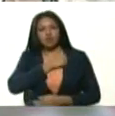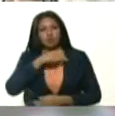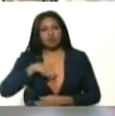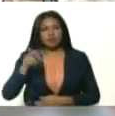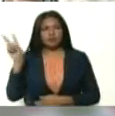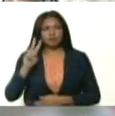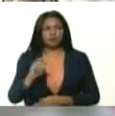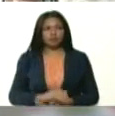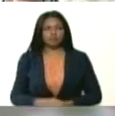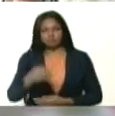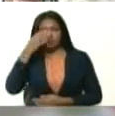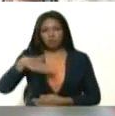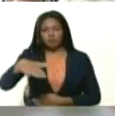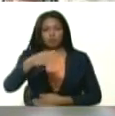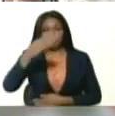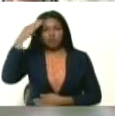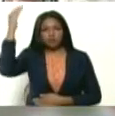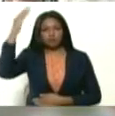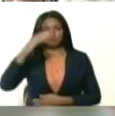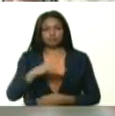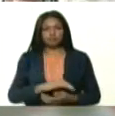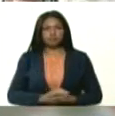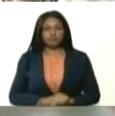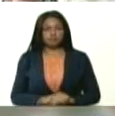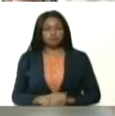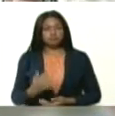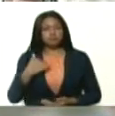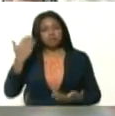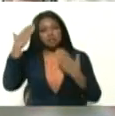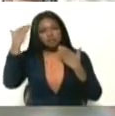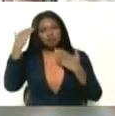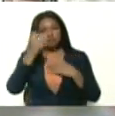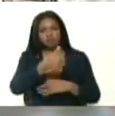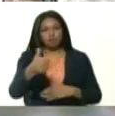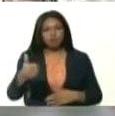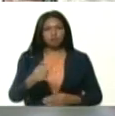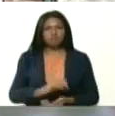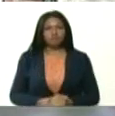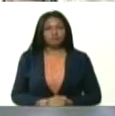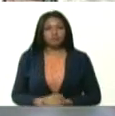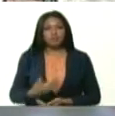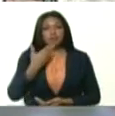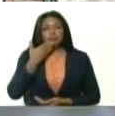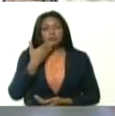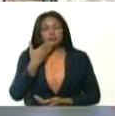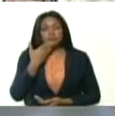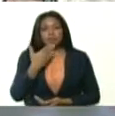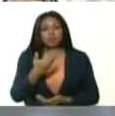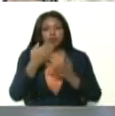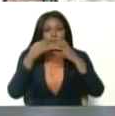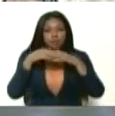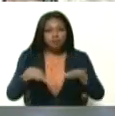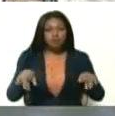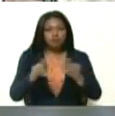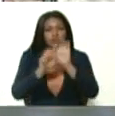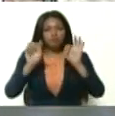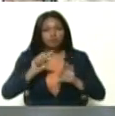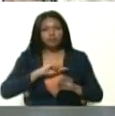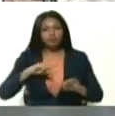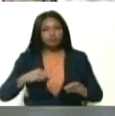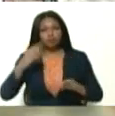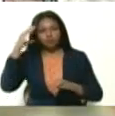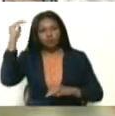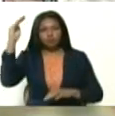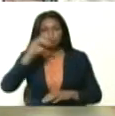Venezuela, al pueblo de Dios. Dios, mi saludo y pido las bendiciones, siempre las bendiciones de nuestro Dios